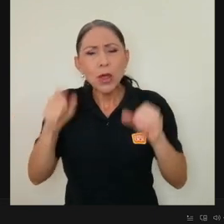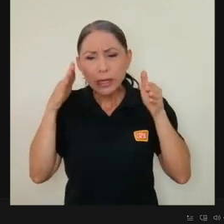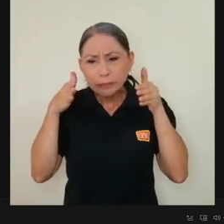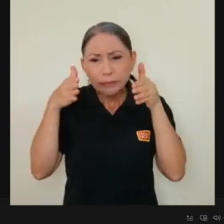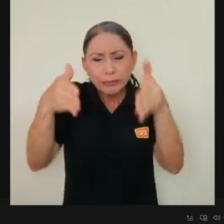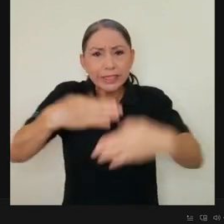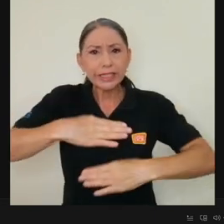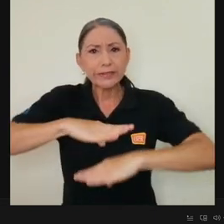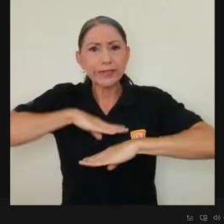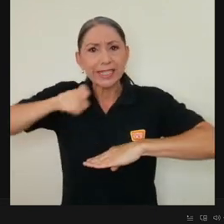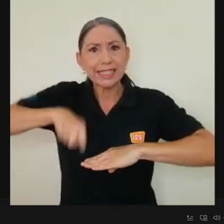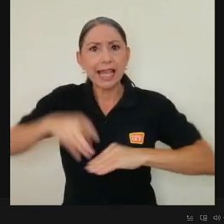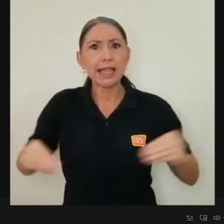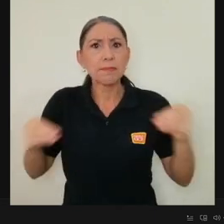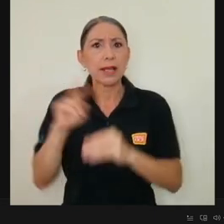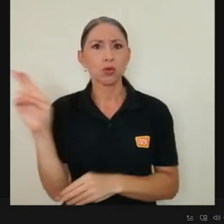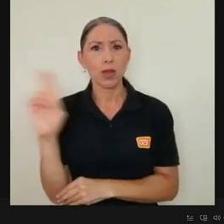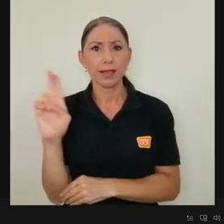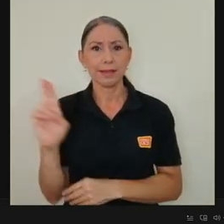las necesidades más urgentes.